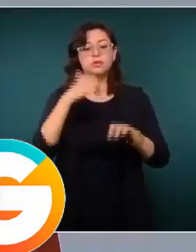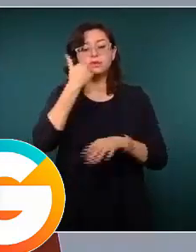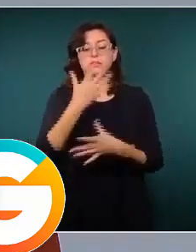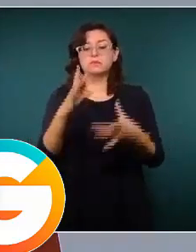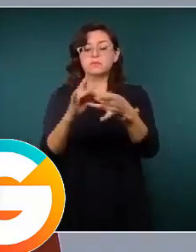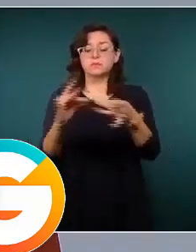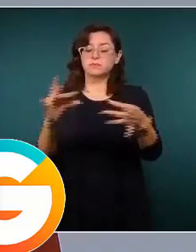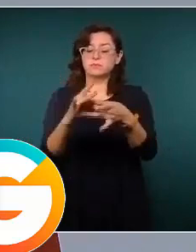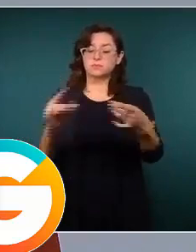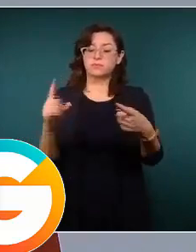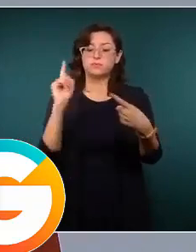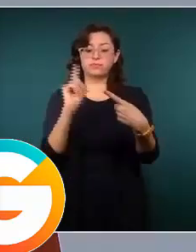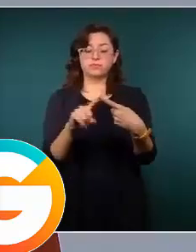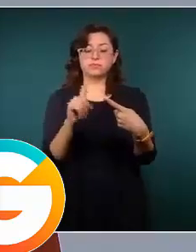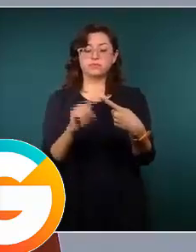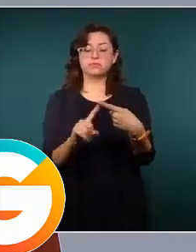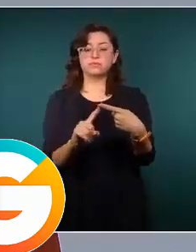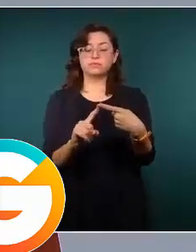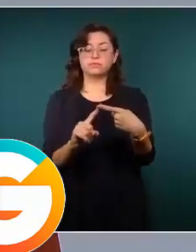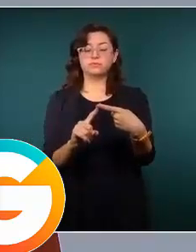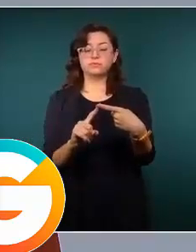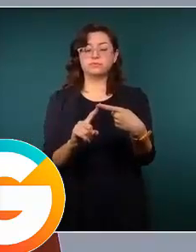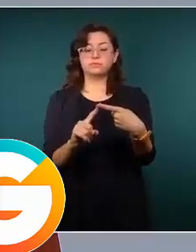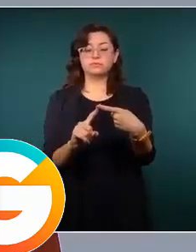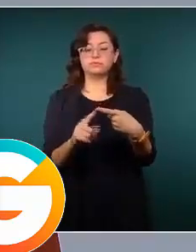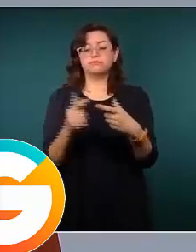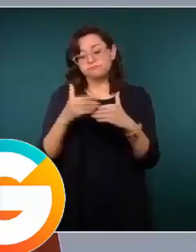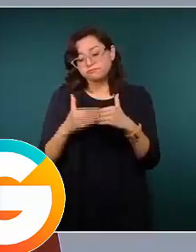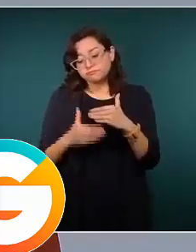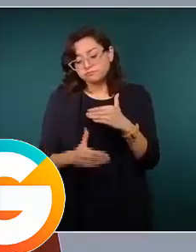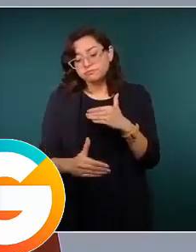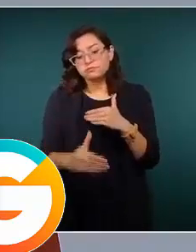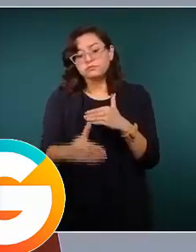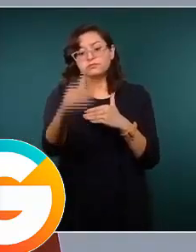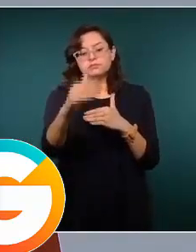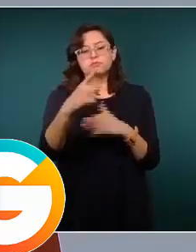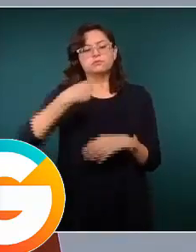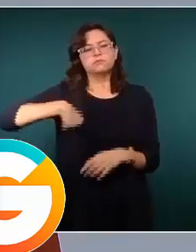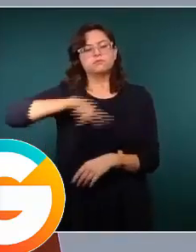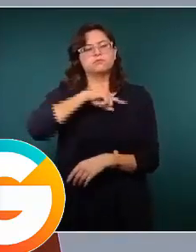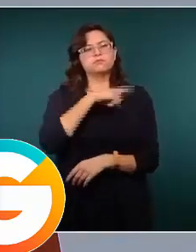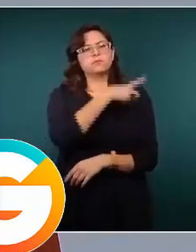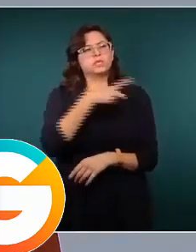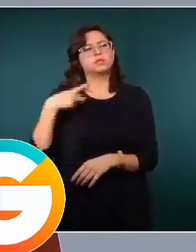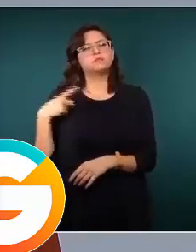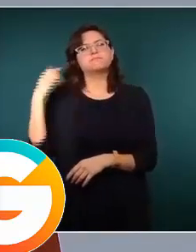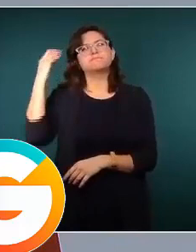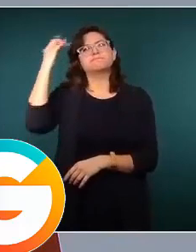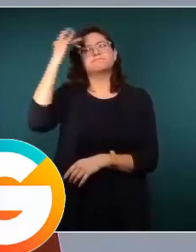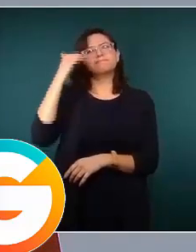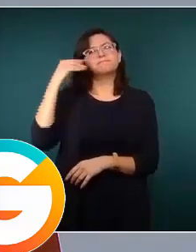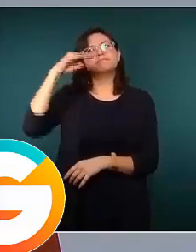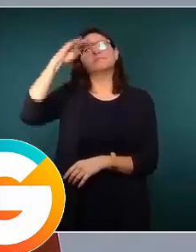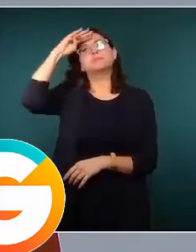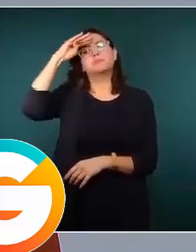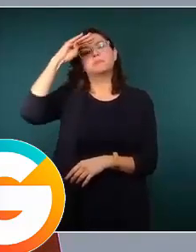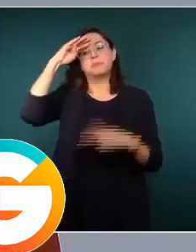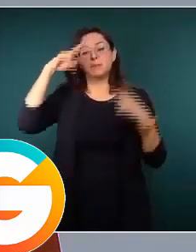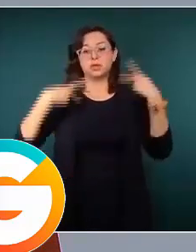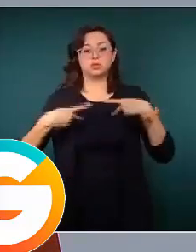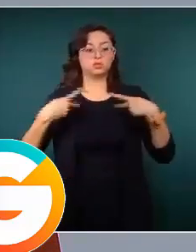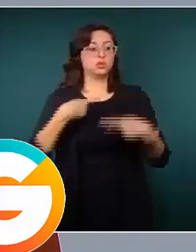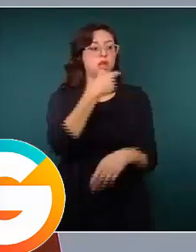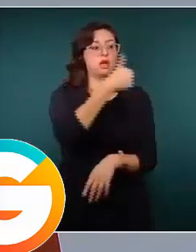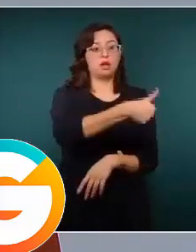en esta etapa que sigue hacia adelante es muy importante que hagamos conciencia de que cada quien debe ser muy